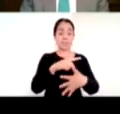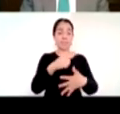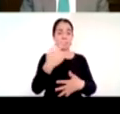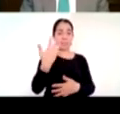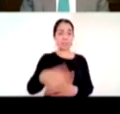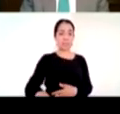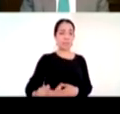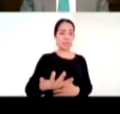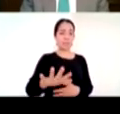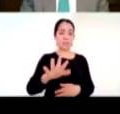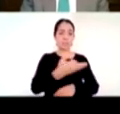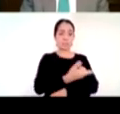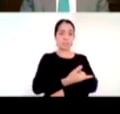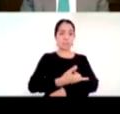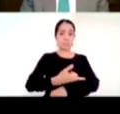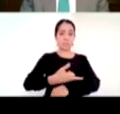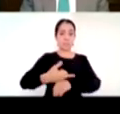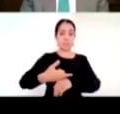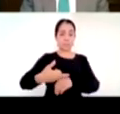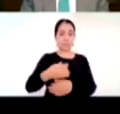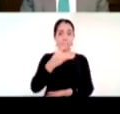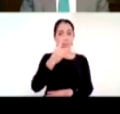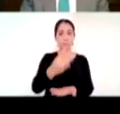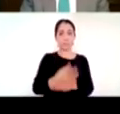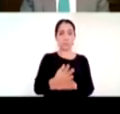decir que este es un momento